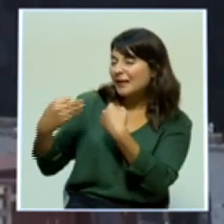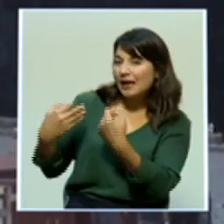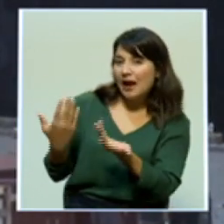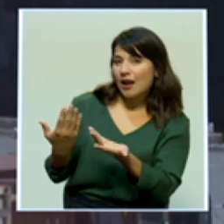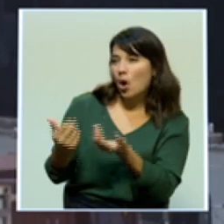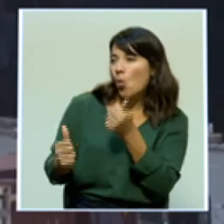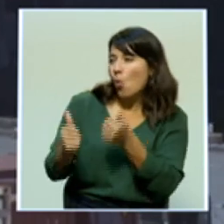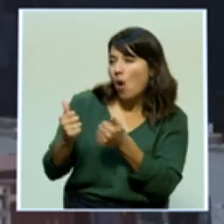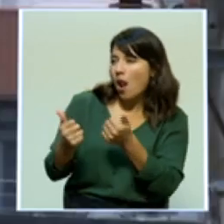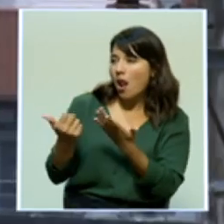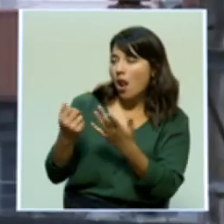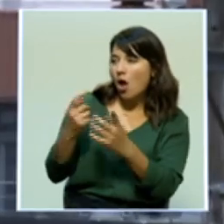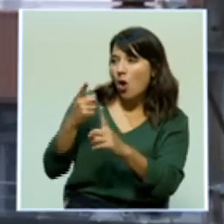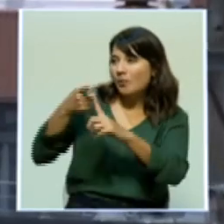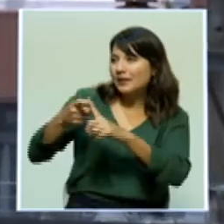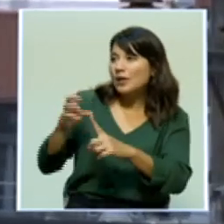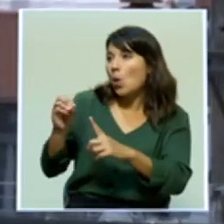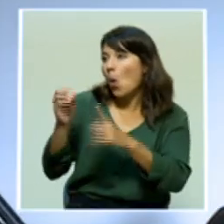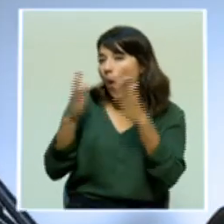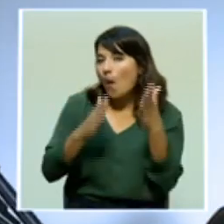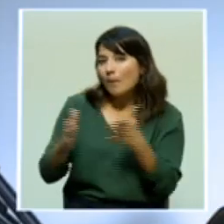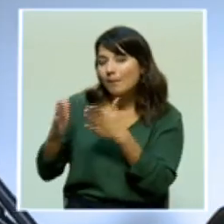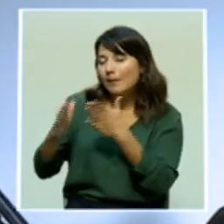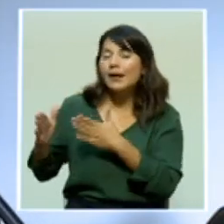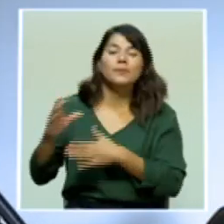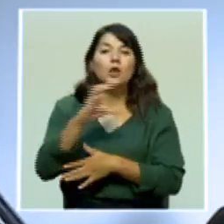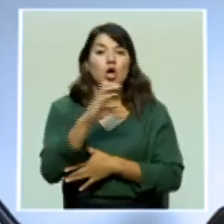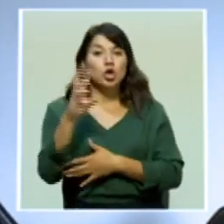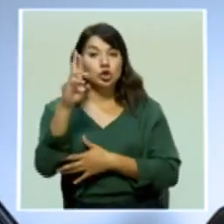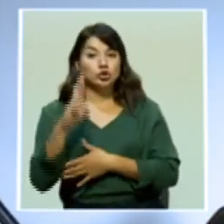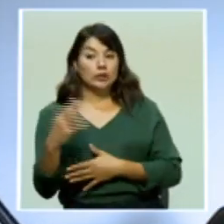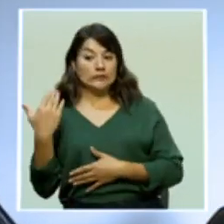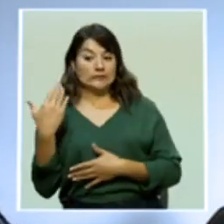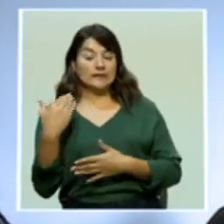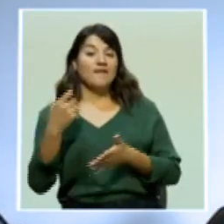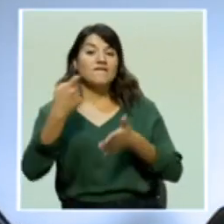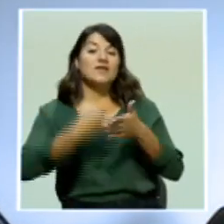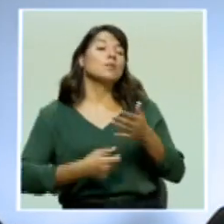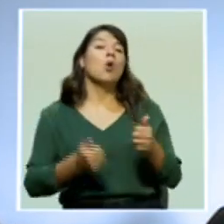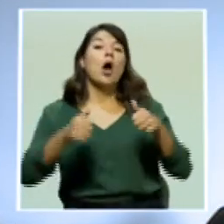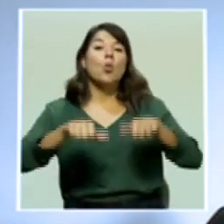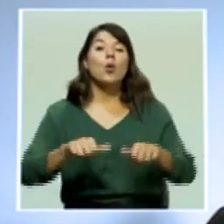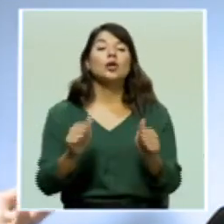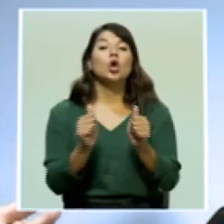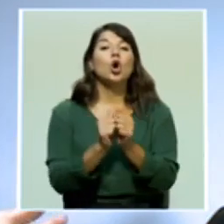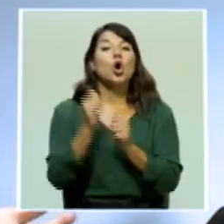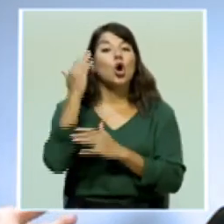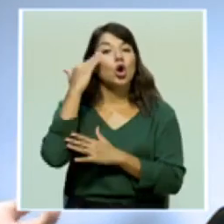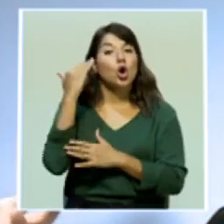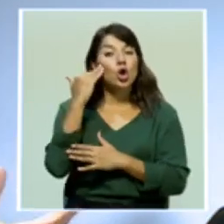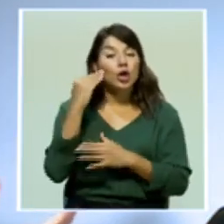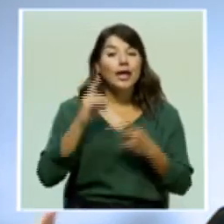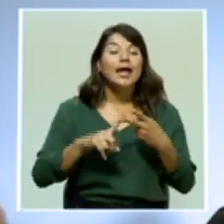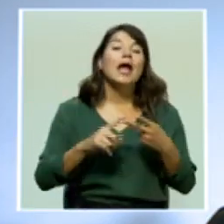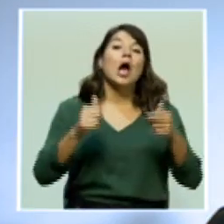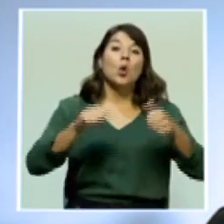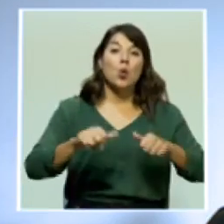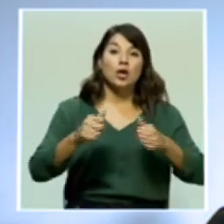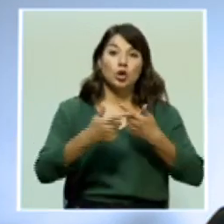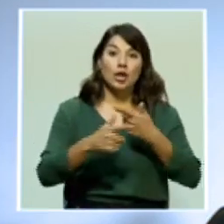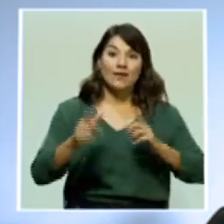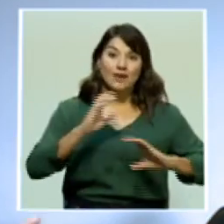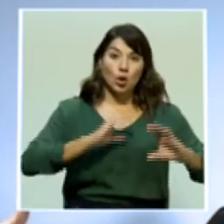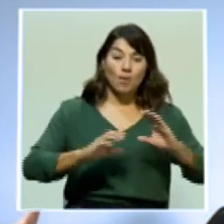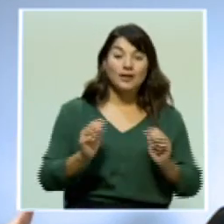importante es que Costa Rica tiene un recién firmado tratado de libre comercio con Corea, tenemos un tratado también con China, que